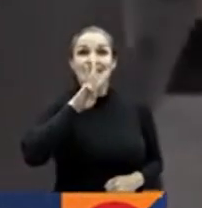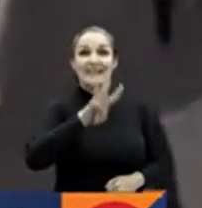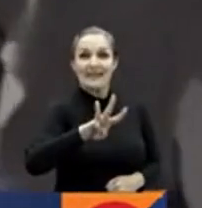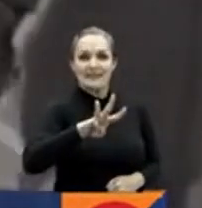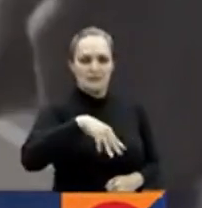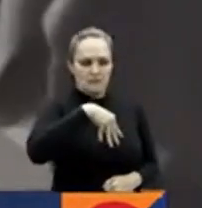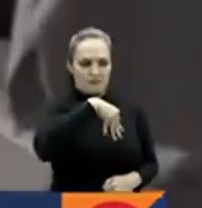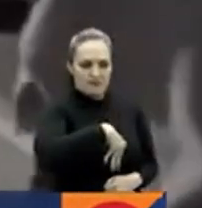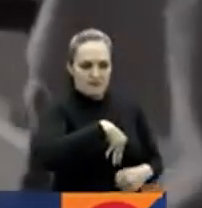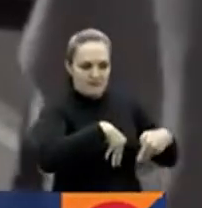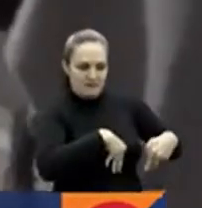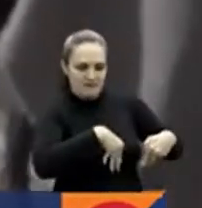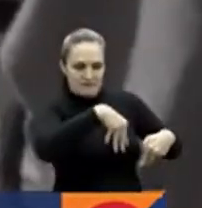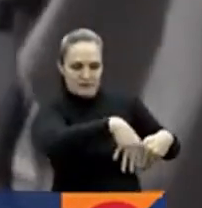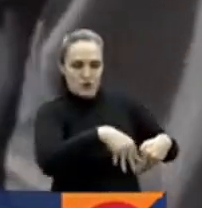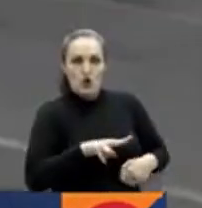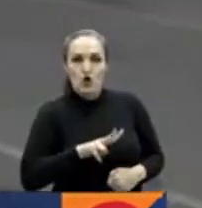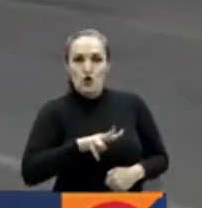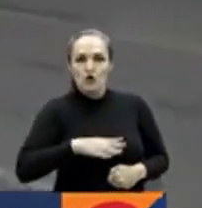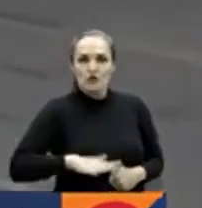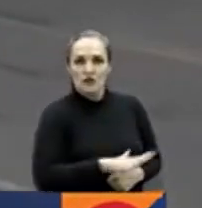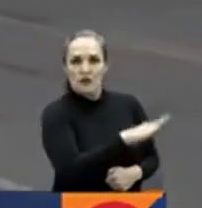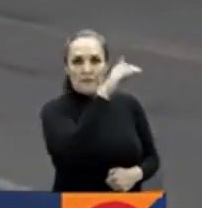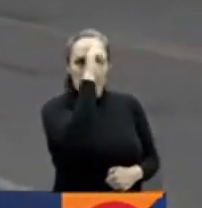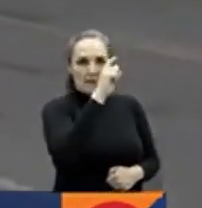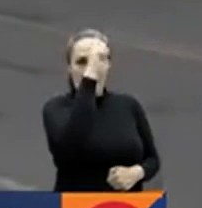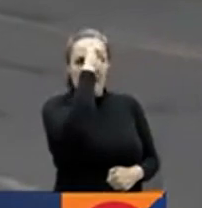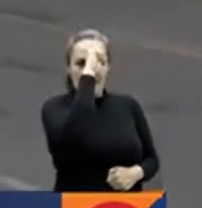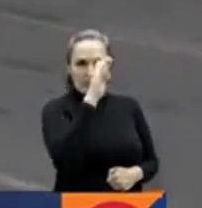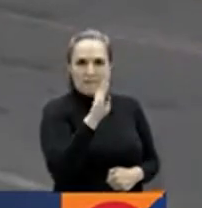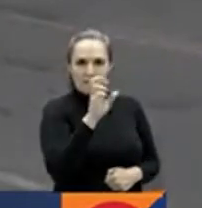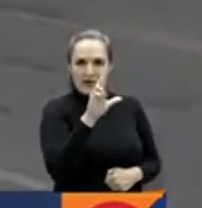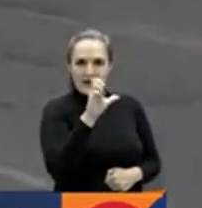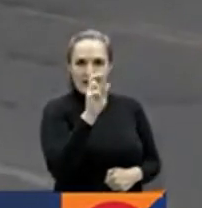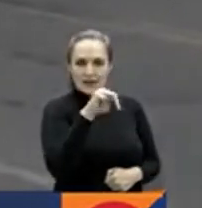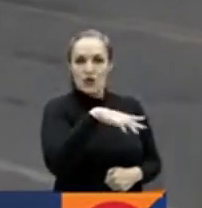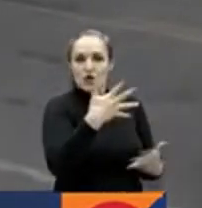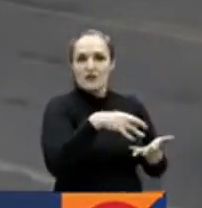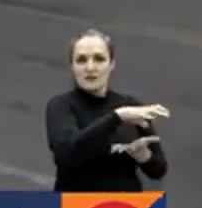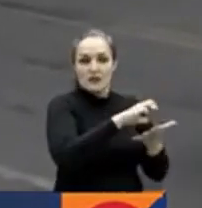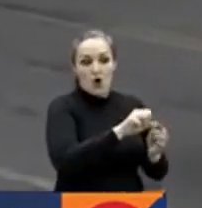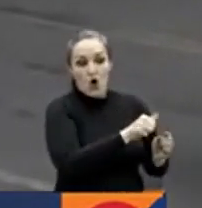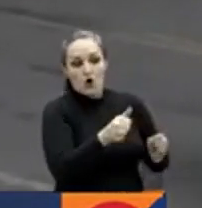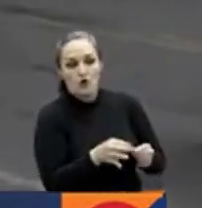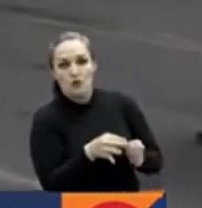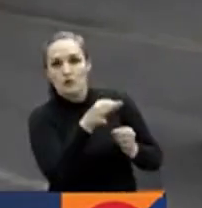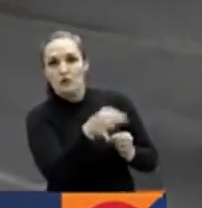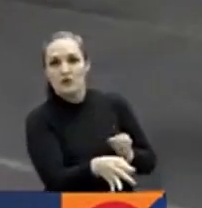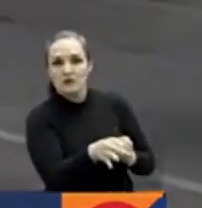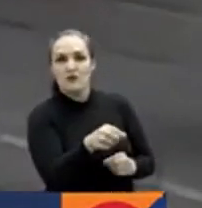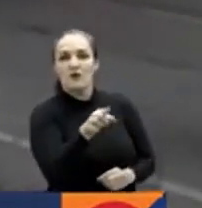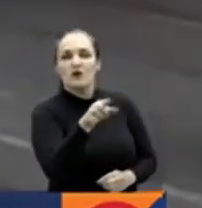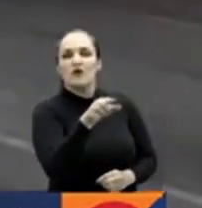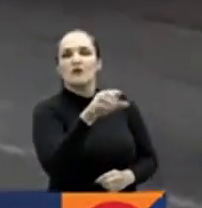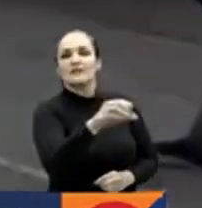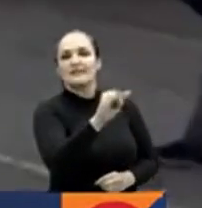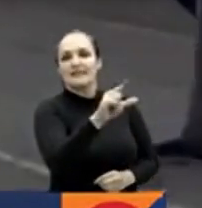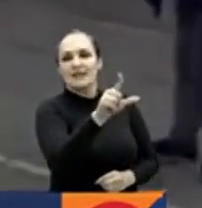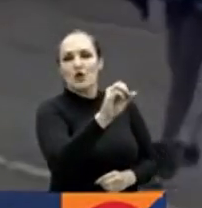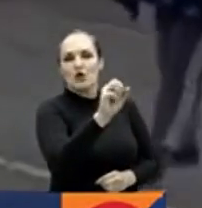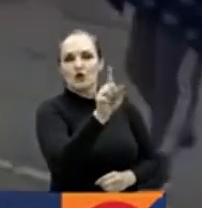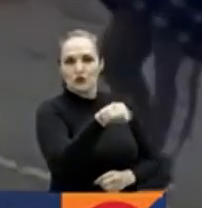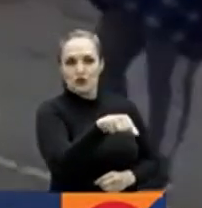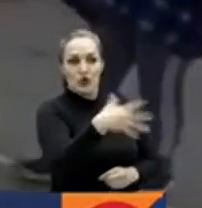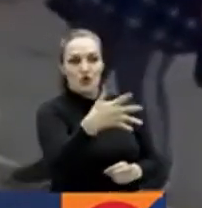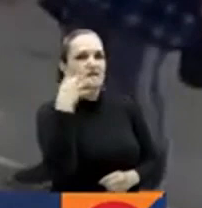están bloqueando. Dos en el corregimiento de Berlín, esto en el departamento de Santander. Y uno más en el municipio de Silos que pertenece ya a